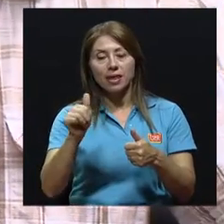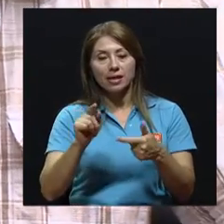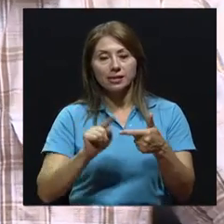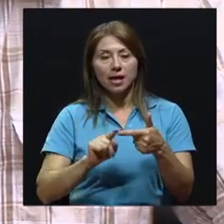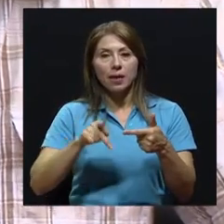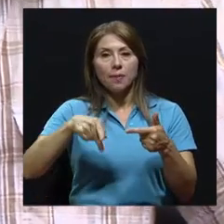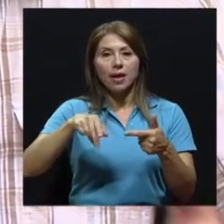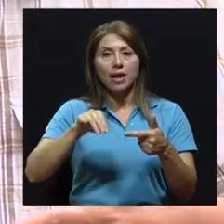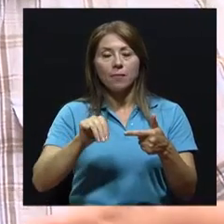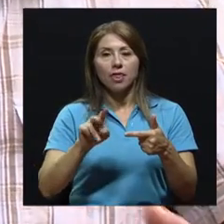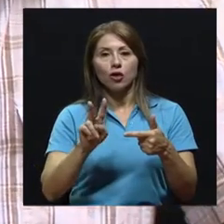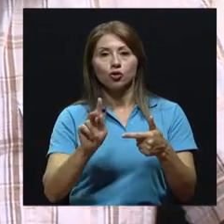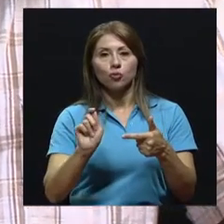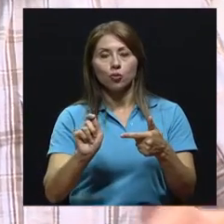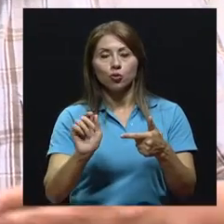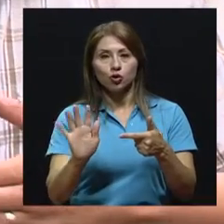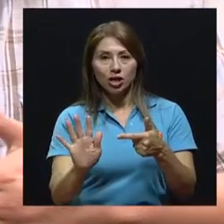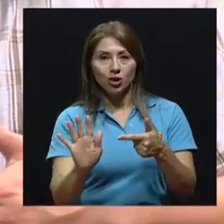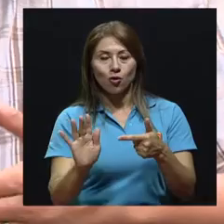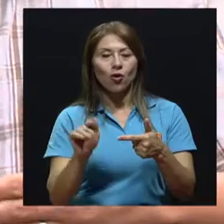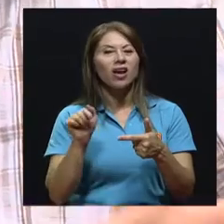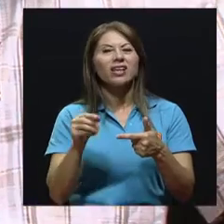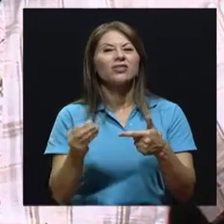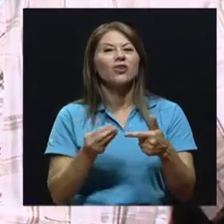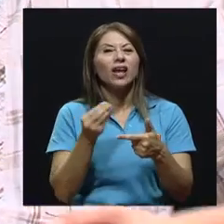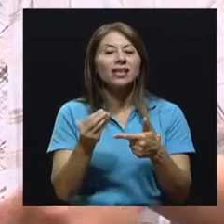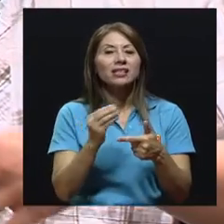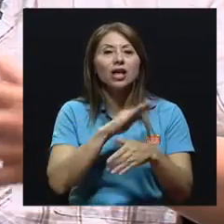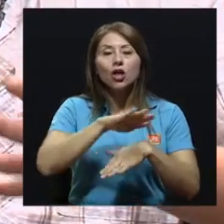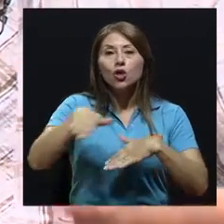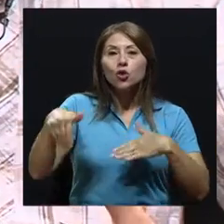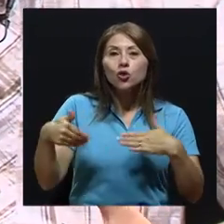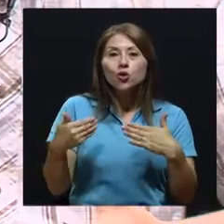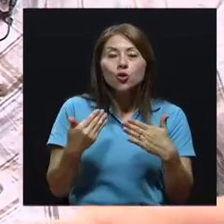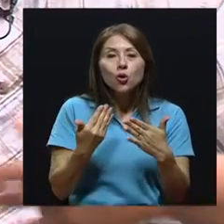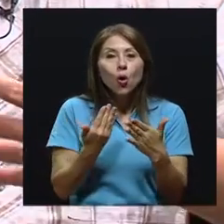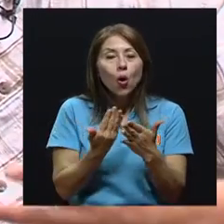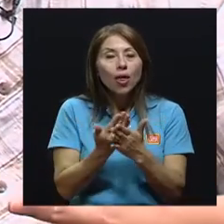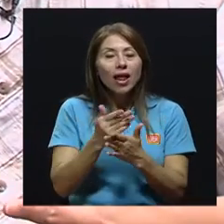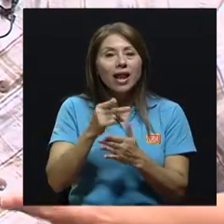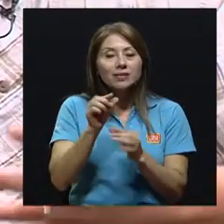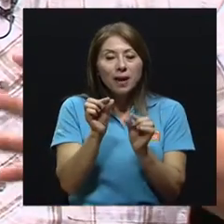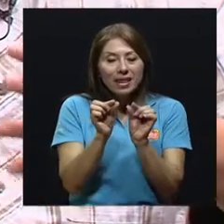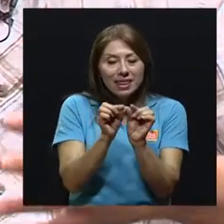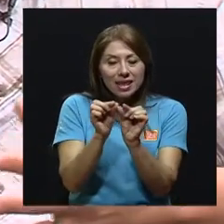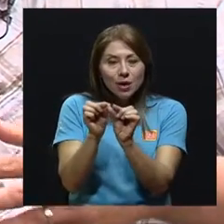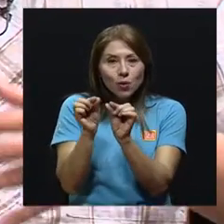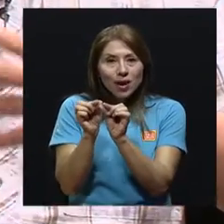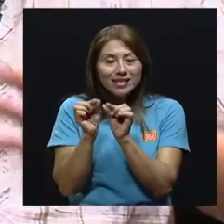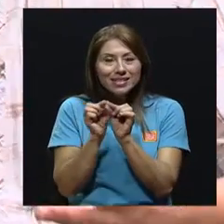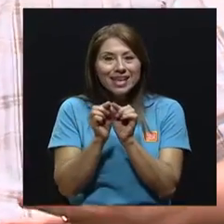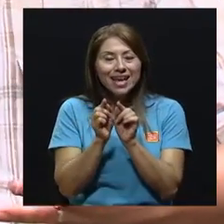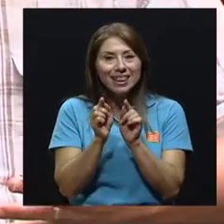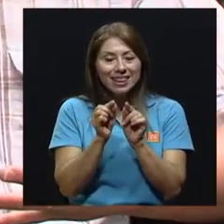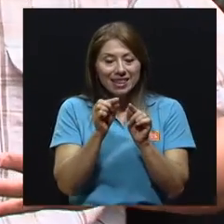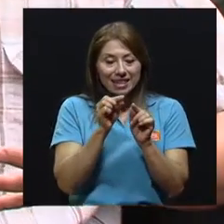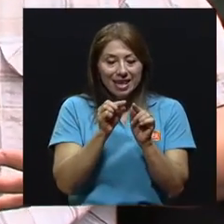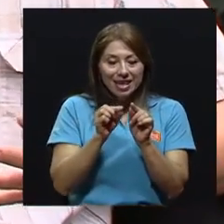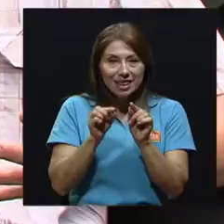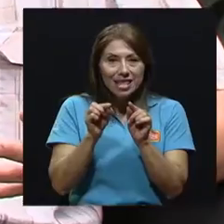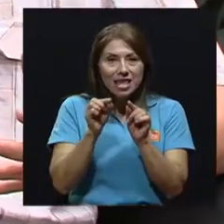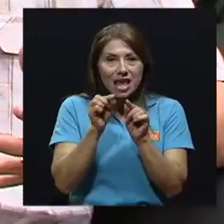llamamos PM2.5. ¿A qué me refiero con eso? Me refiero a todas las partículas que tienen diámetros menores a 10 micras.